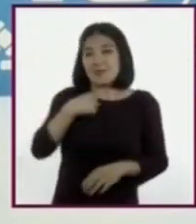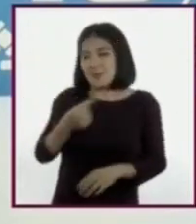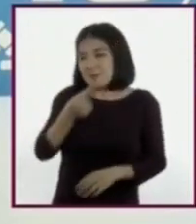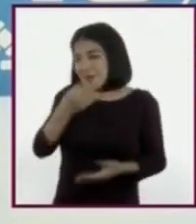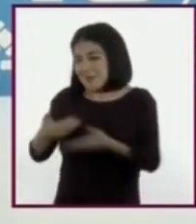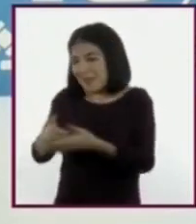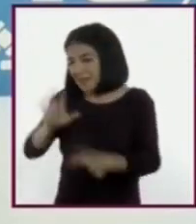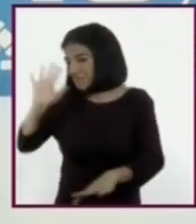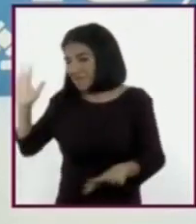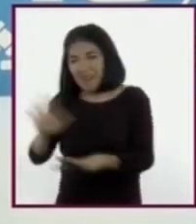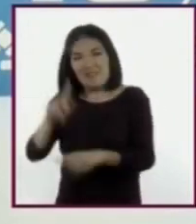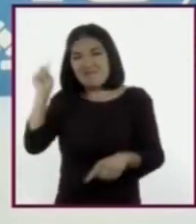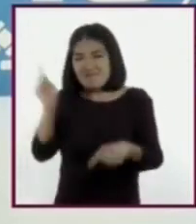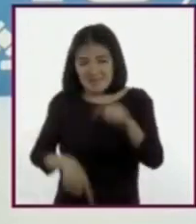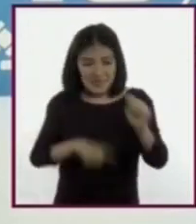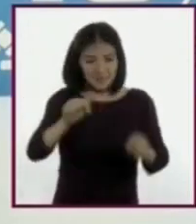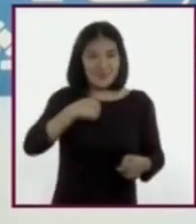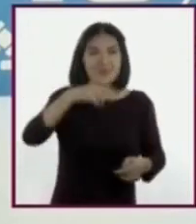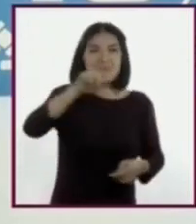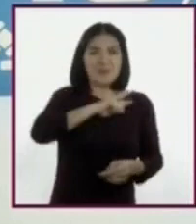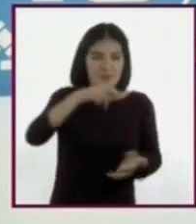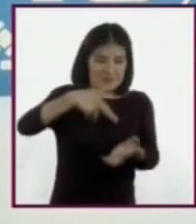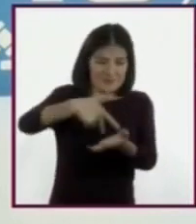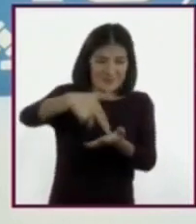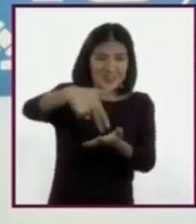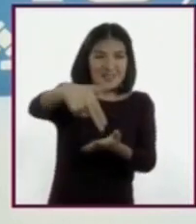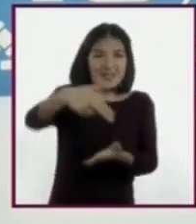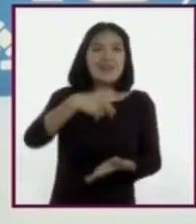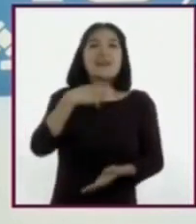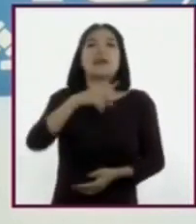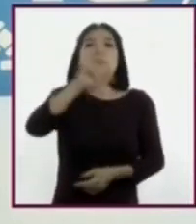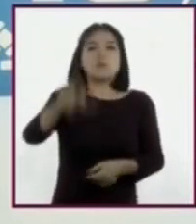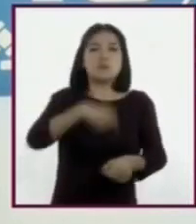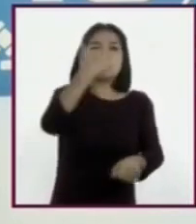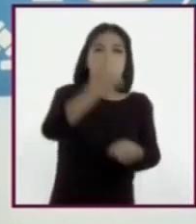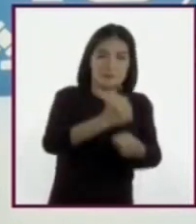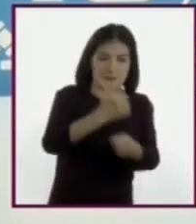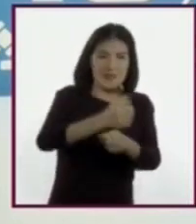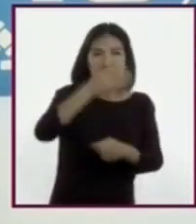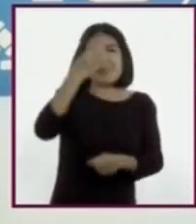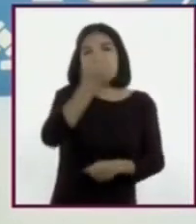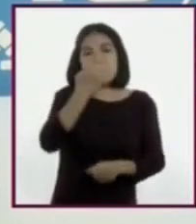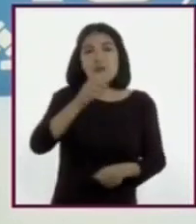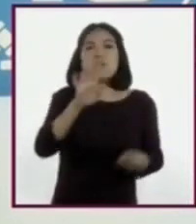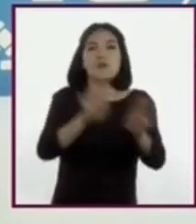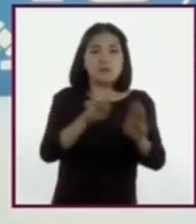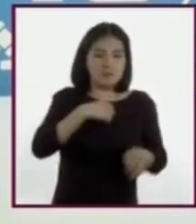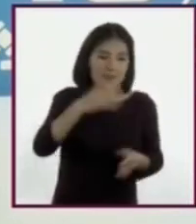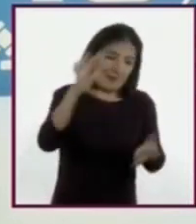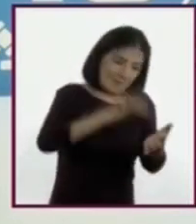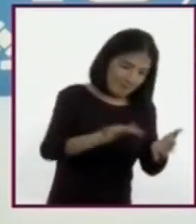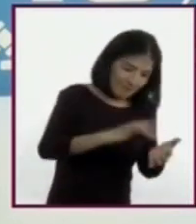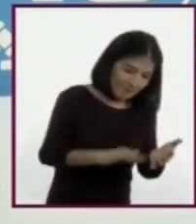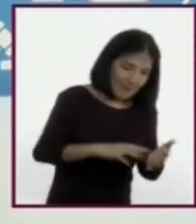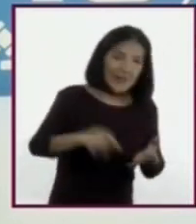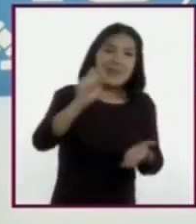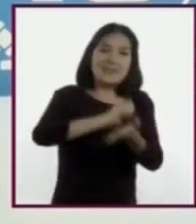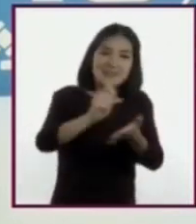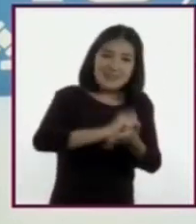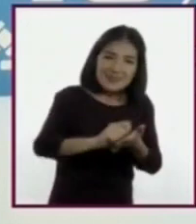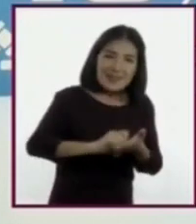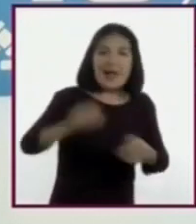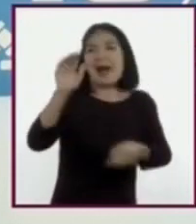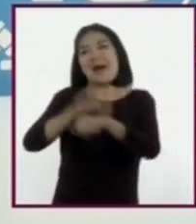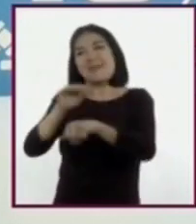empezar a caminar y hablar, comer solos. En la primaria aprendimos a leer, escribir, a ser amigos y amigas.